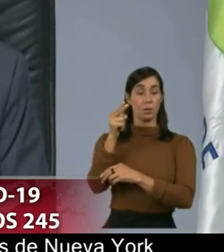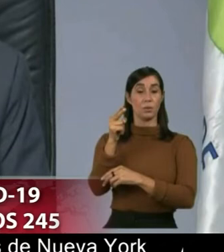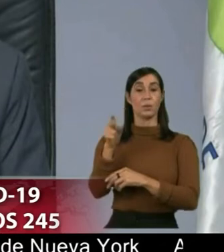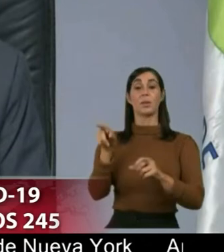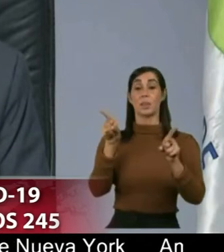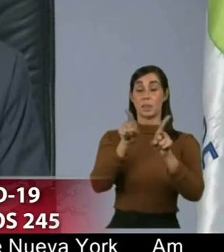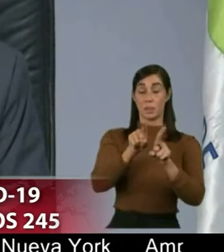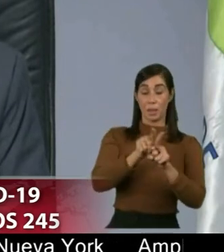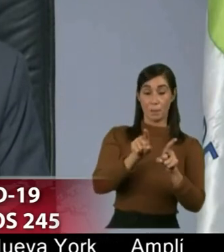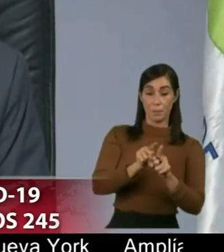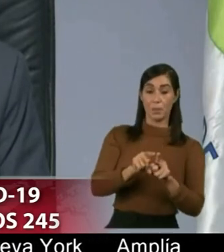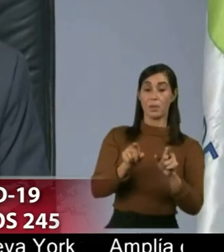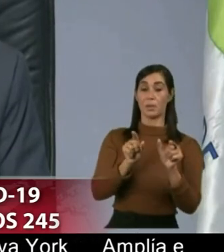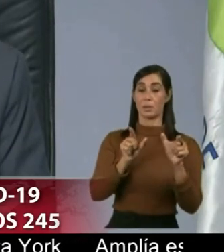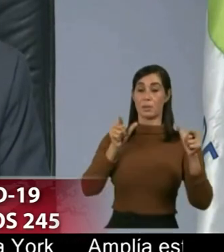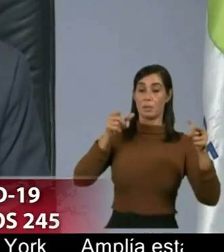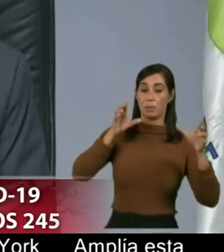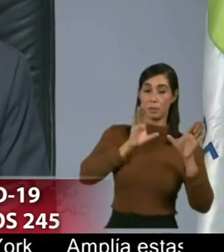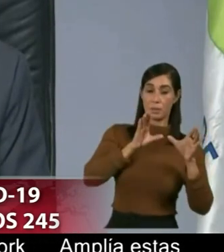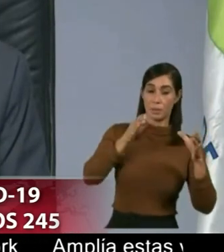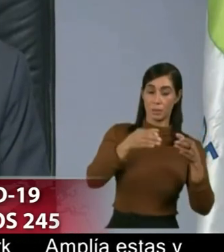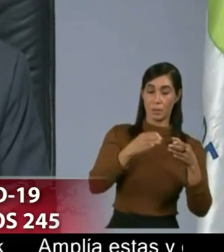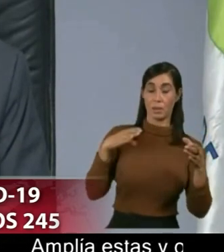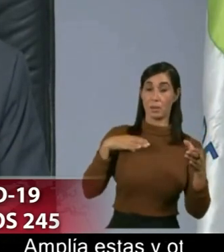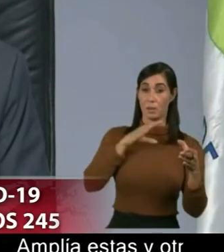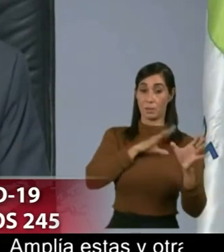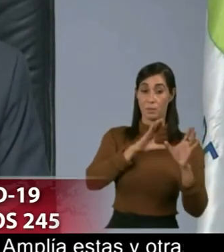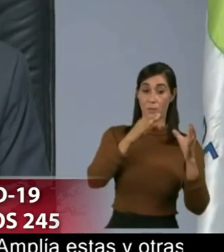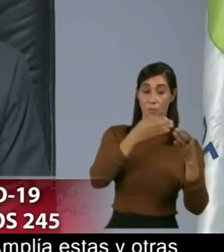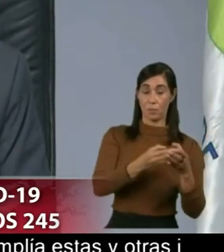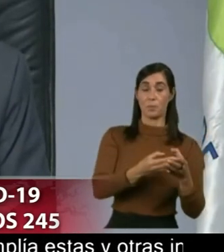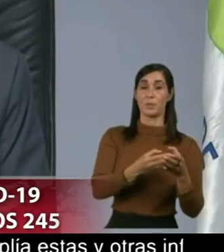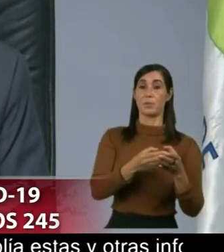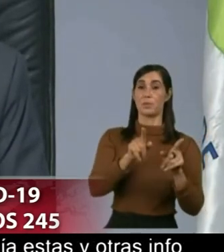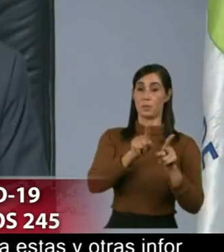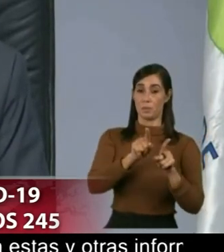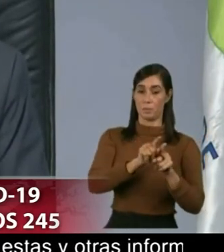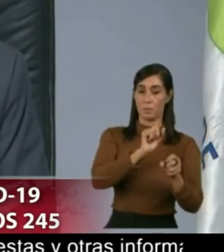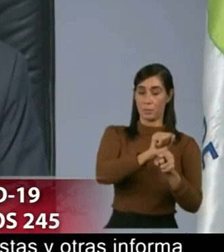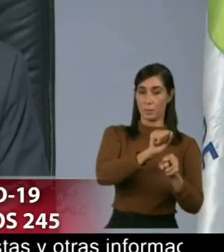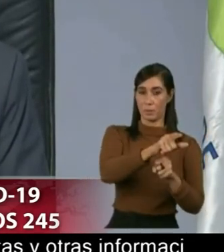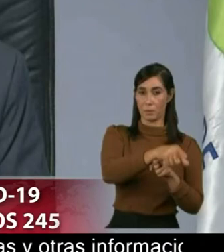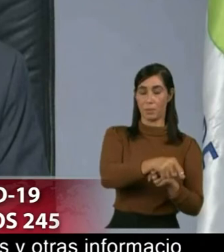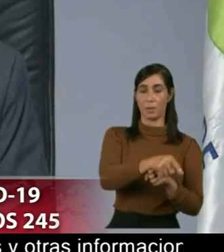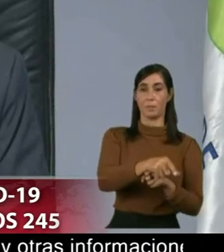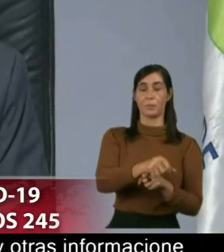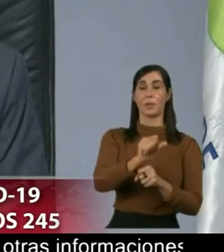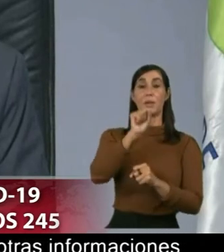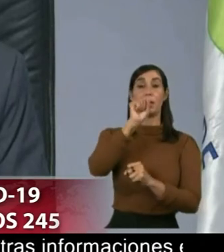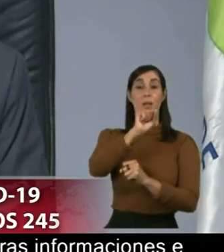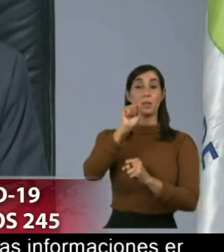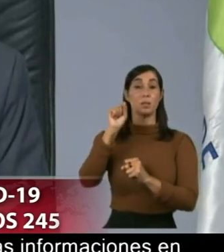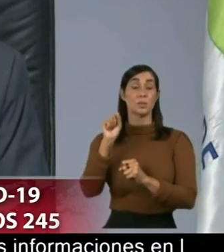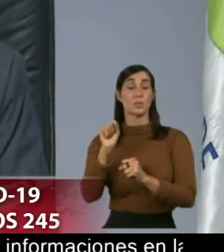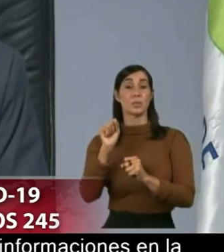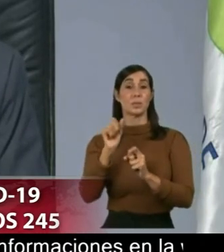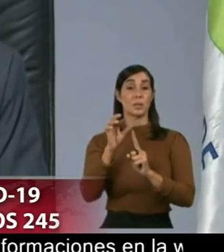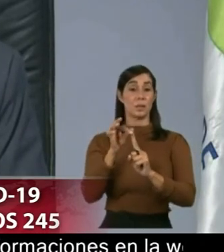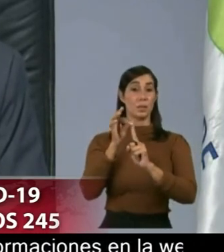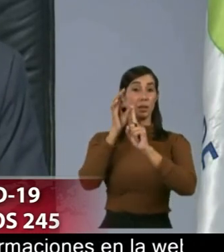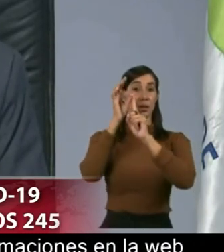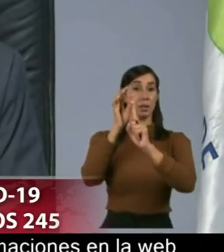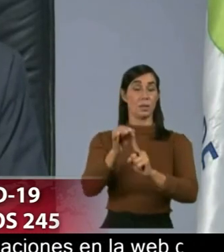economía más afectado desde ese ángulo participa también las sociedades especializadas